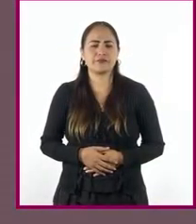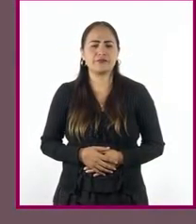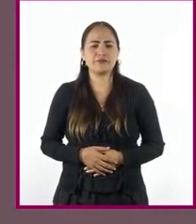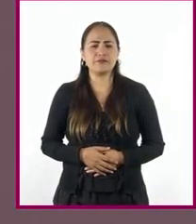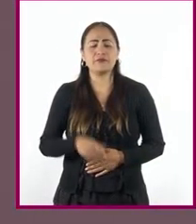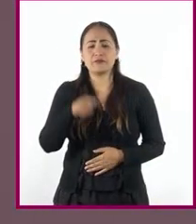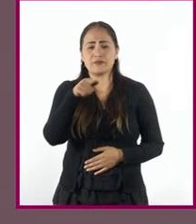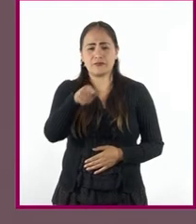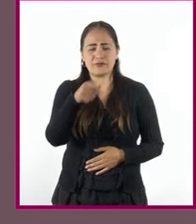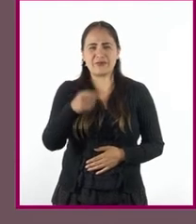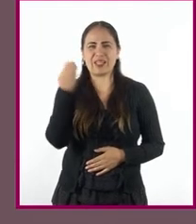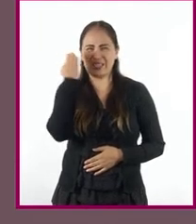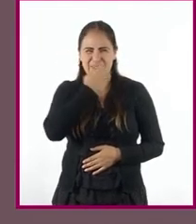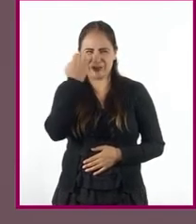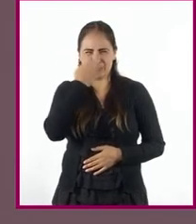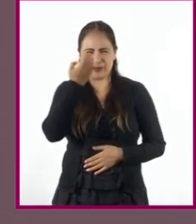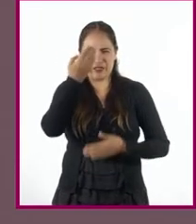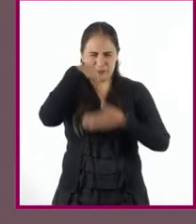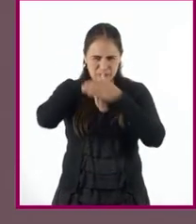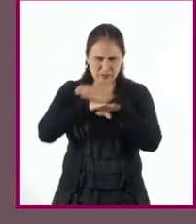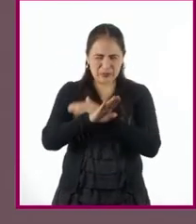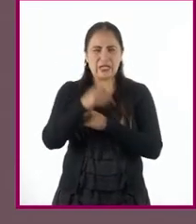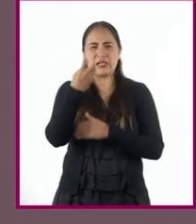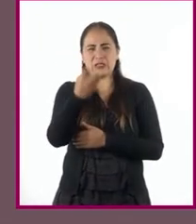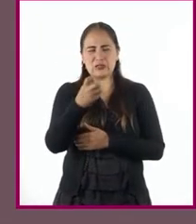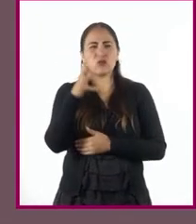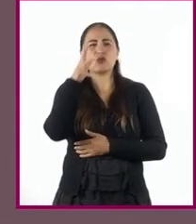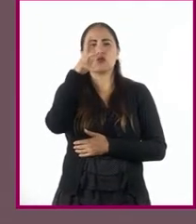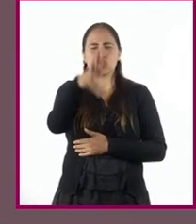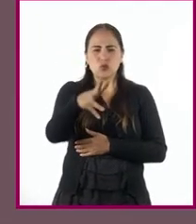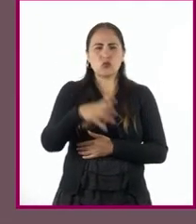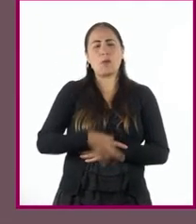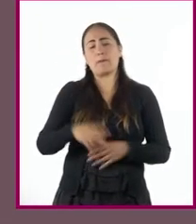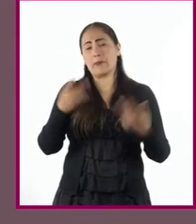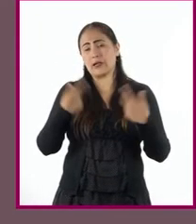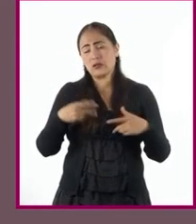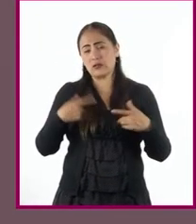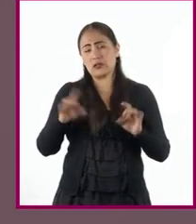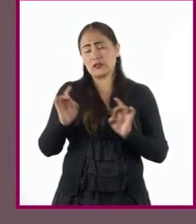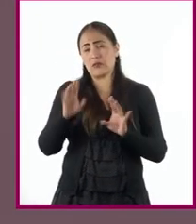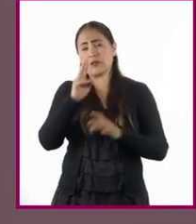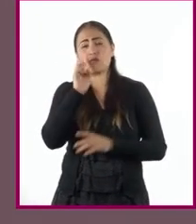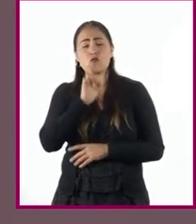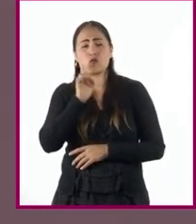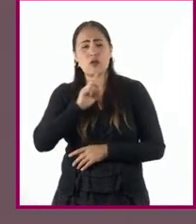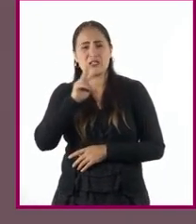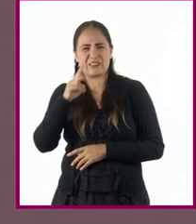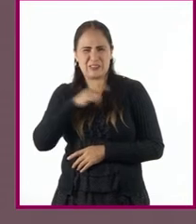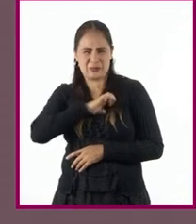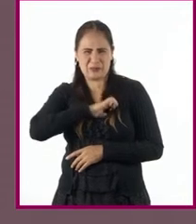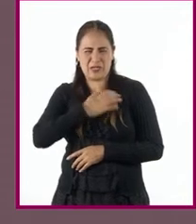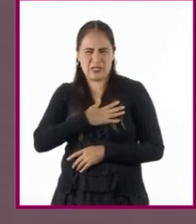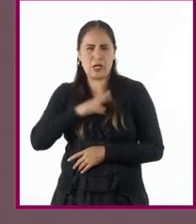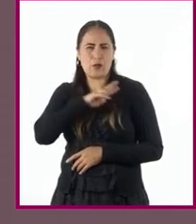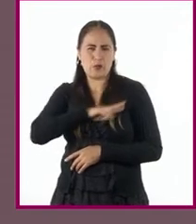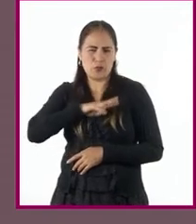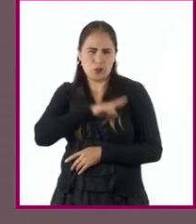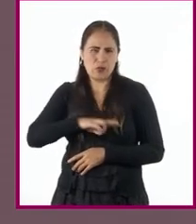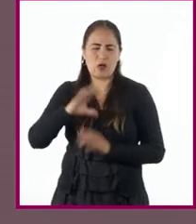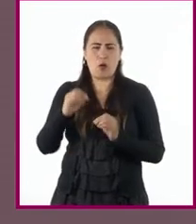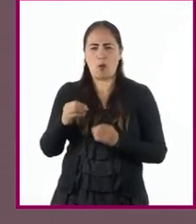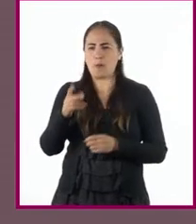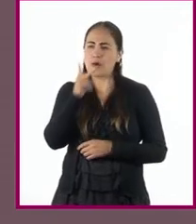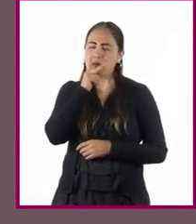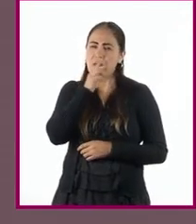últimas representaban una oportunidad laboral para viudas españolas y huérfanas criollas, quienes ejercían como